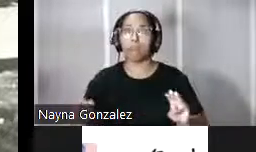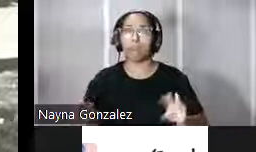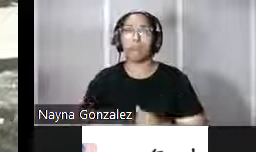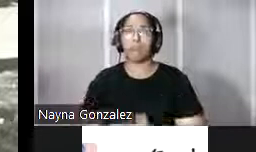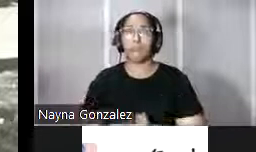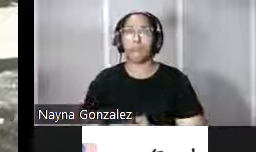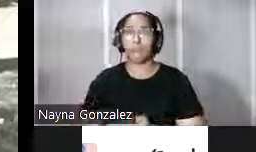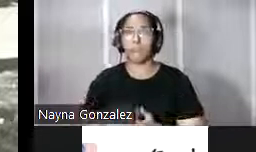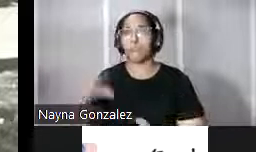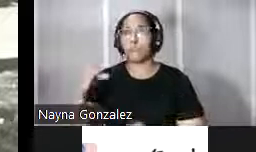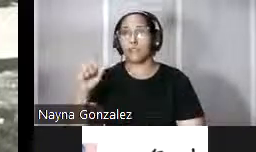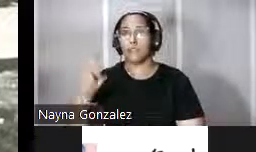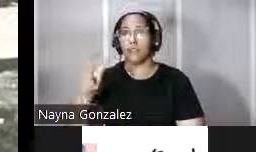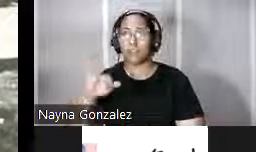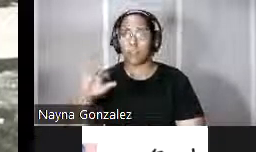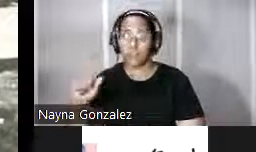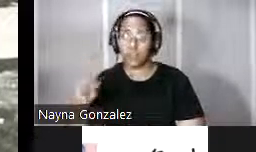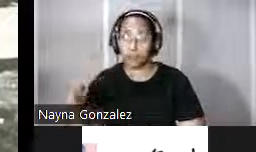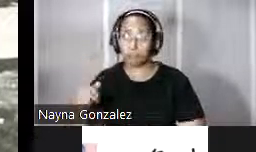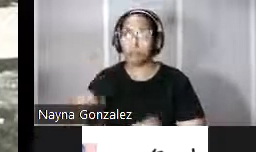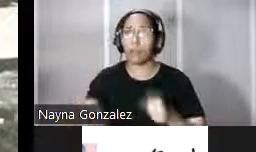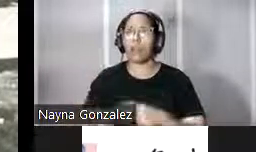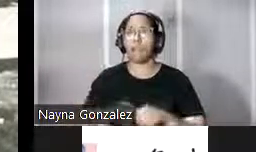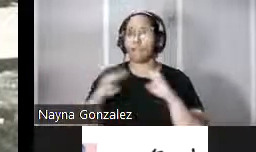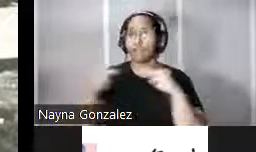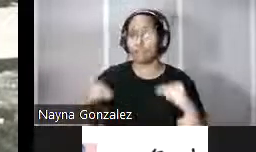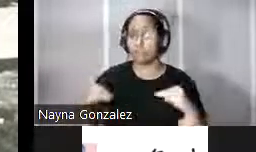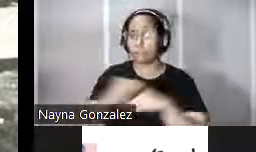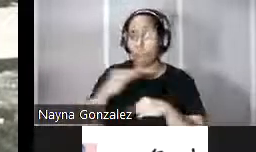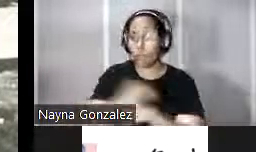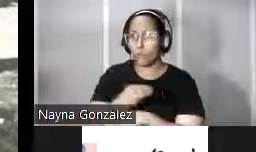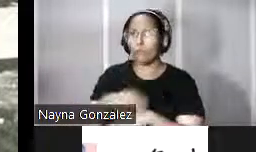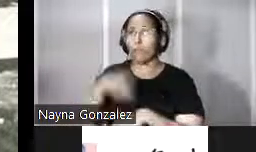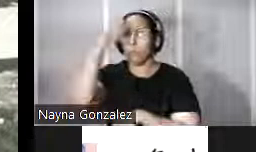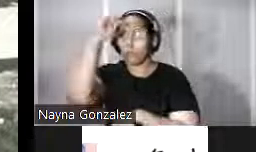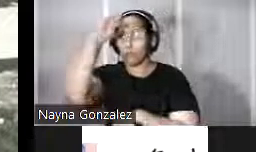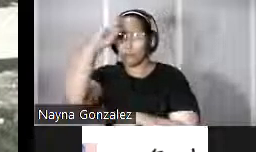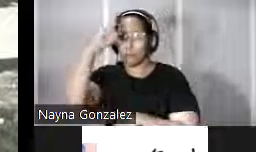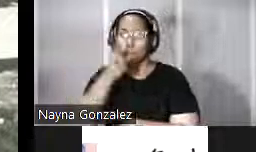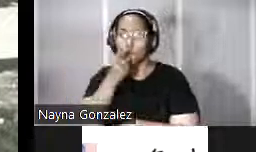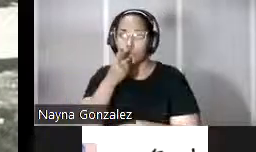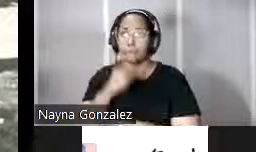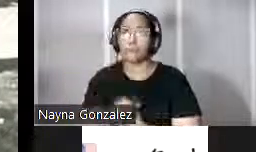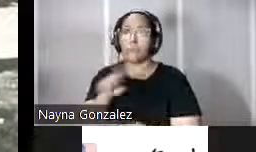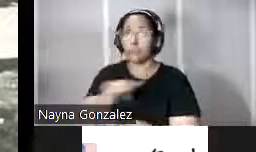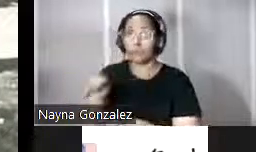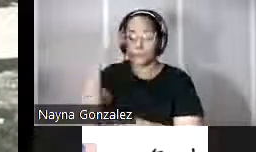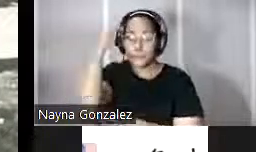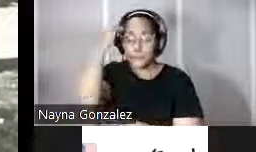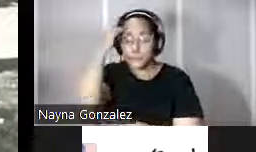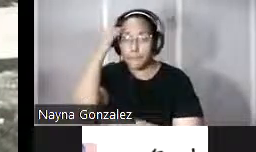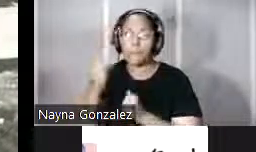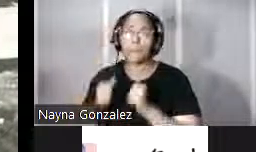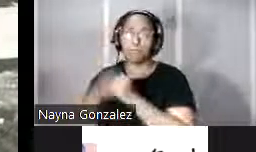sevillana, siguiendo el mismo modelo que ya se había empleado en Santo Domingo. Como saben, esta fortificación fue